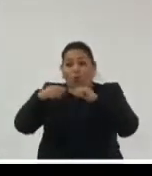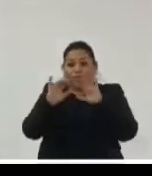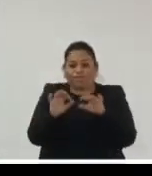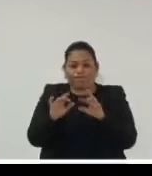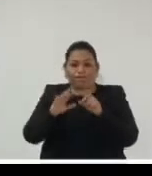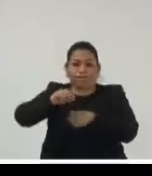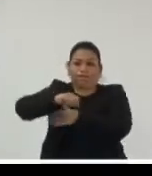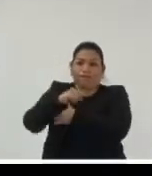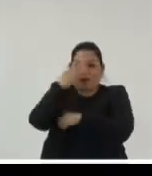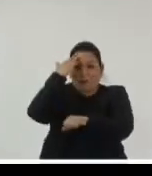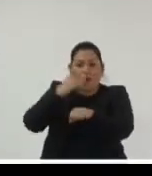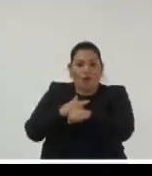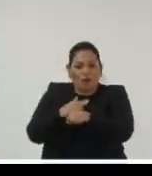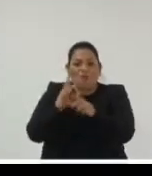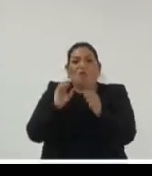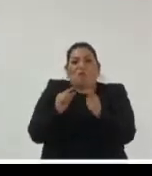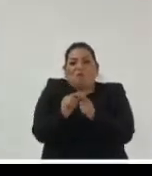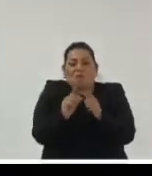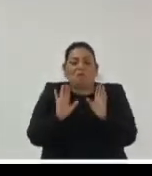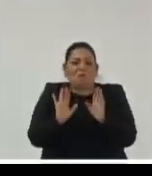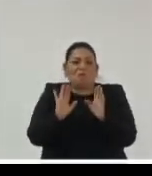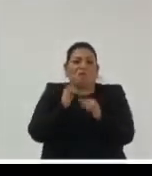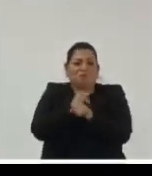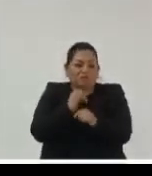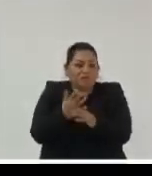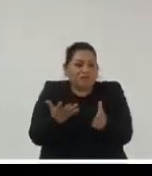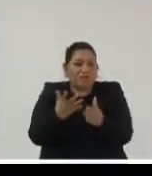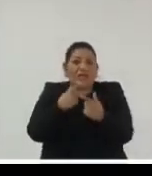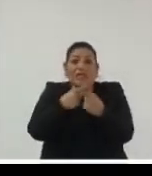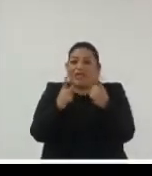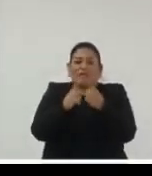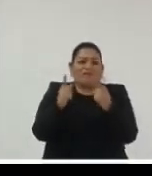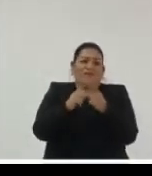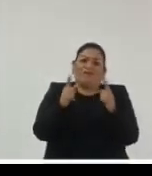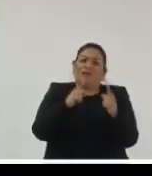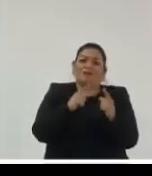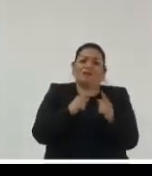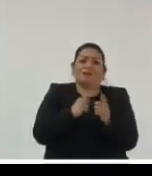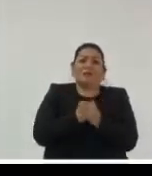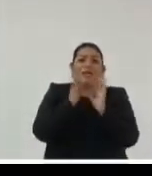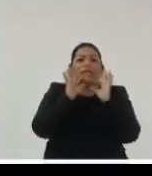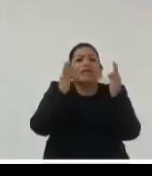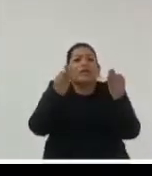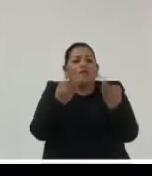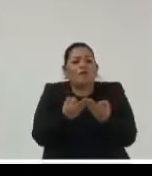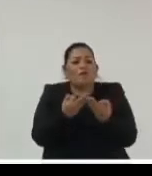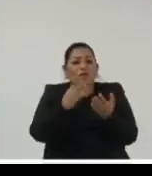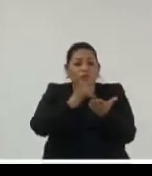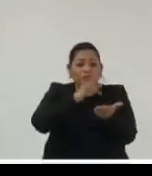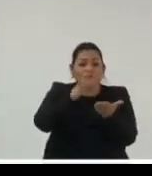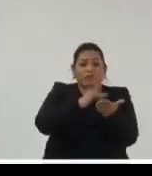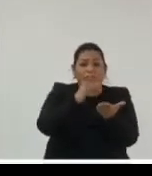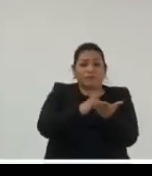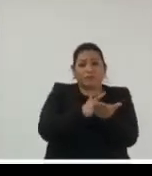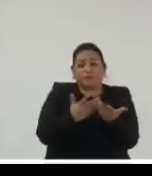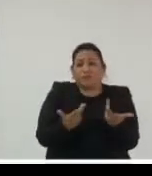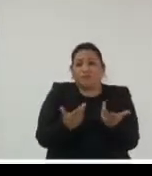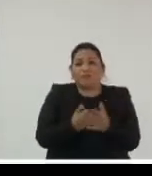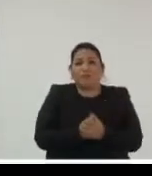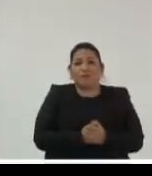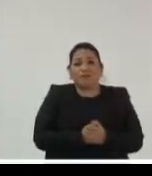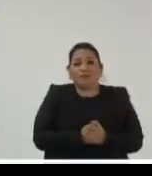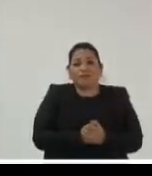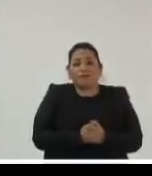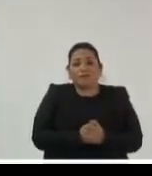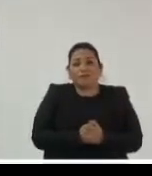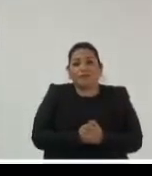en soportes llamémosles tradicionales ahora se origina en cualquier cantidad de soportes totalmente distintos y tenemos